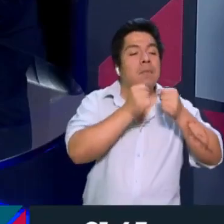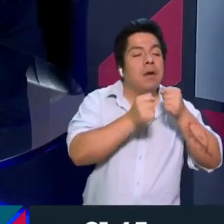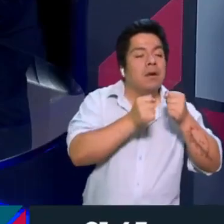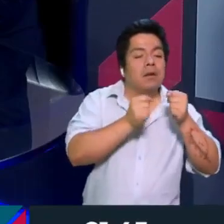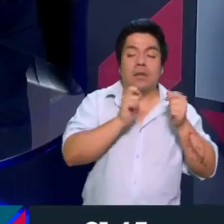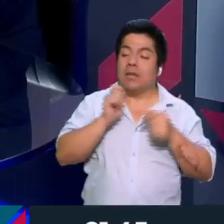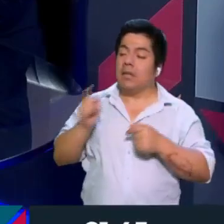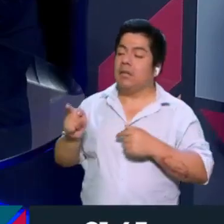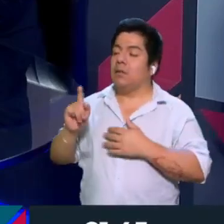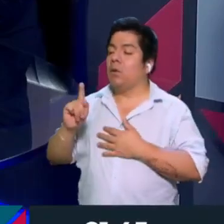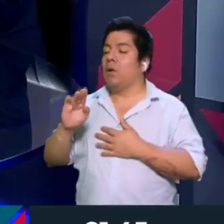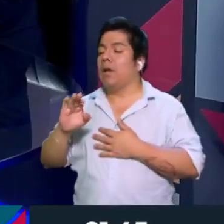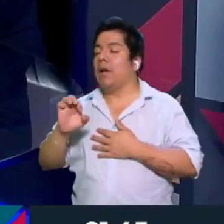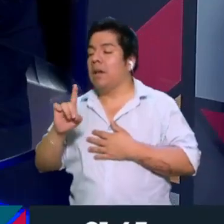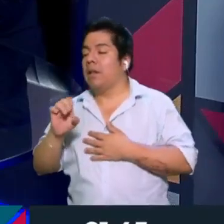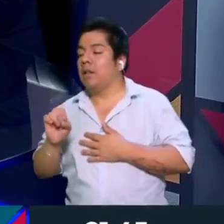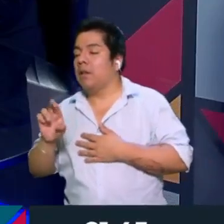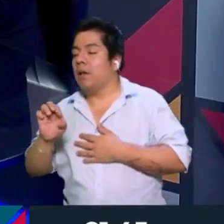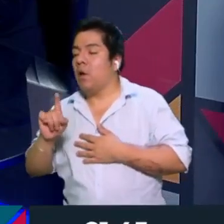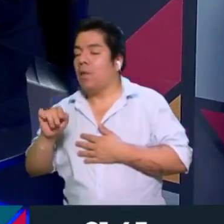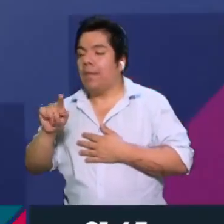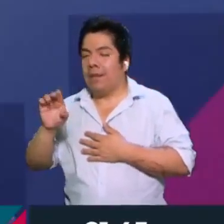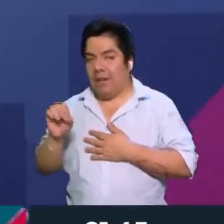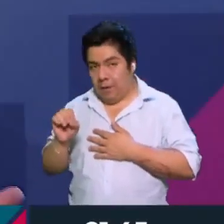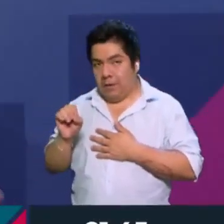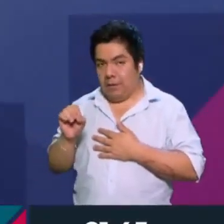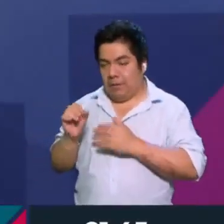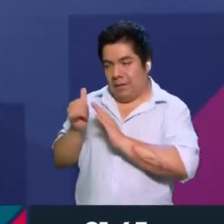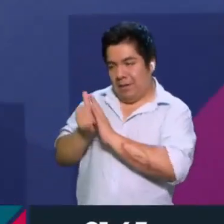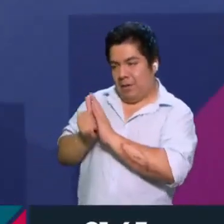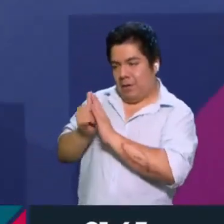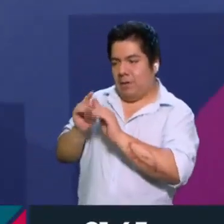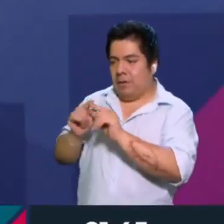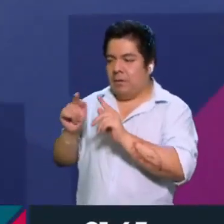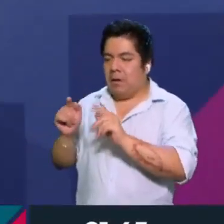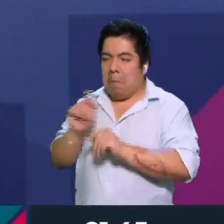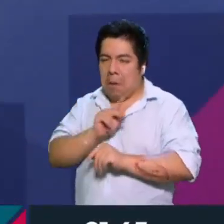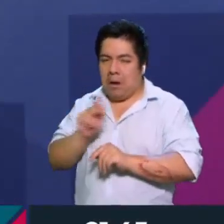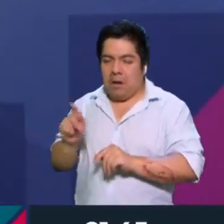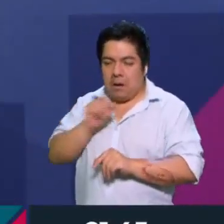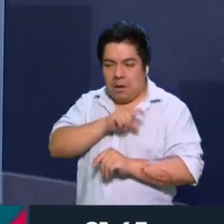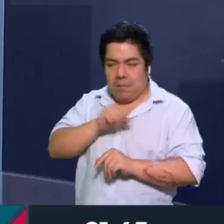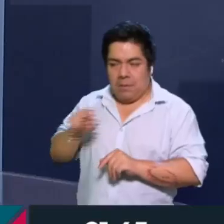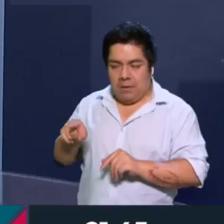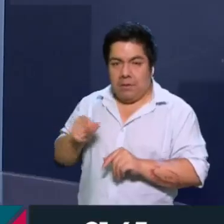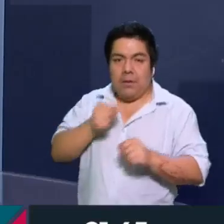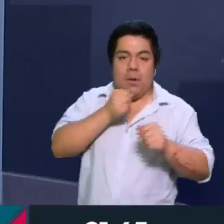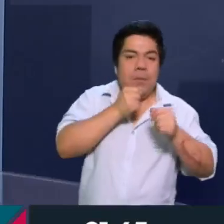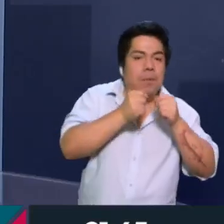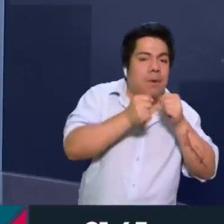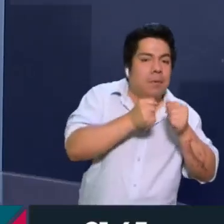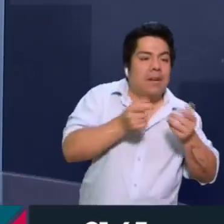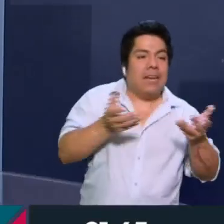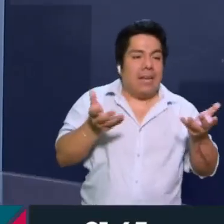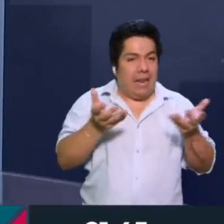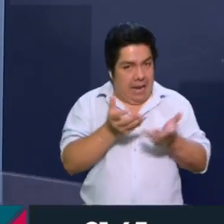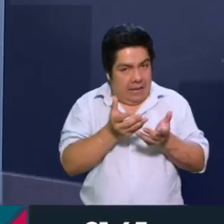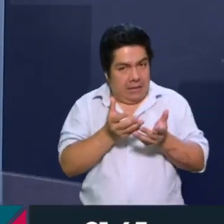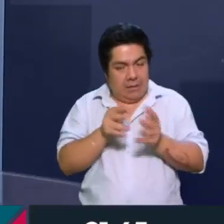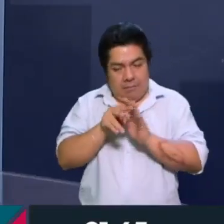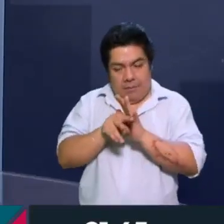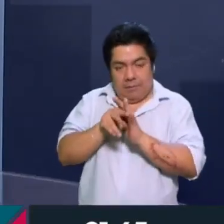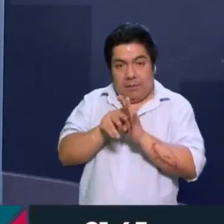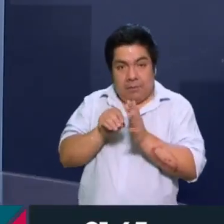un creador de contenidos porque no son lo mismo aunque pareciera que fueran. Aunque hay periodistas que crean contenido, pues no son